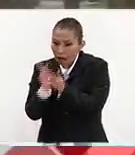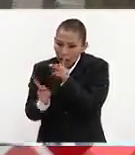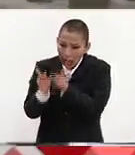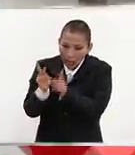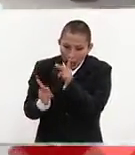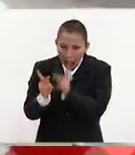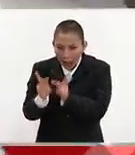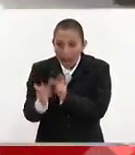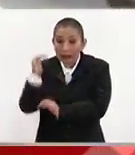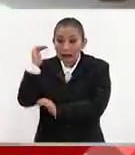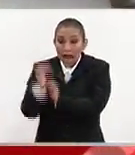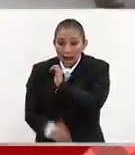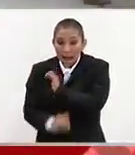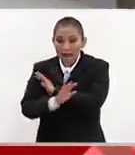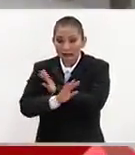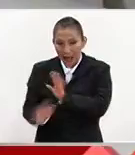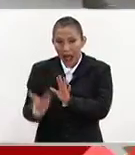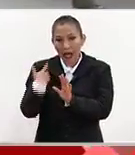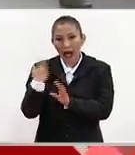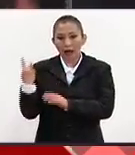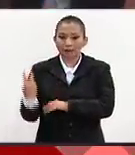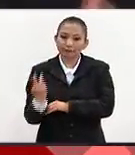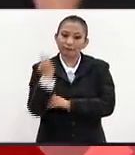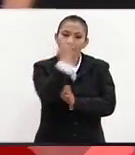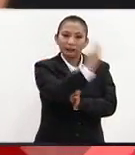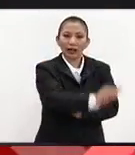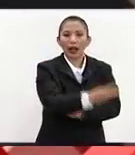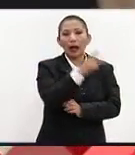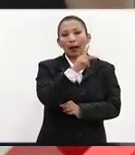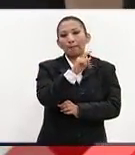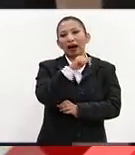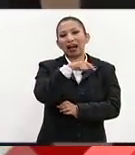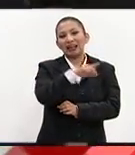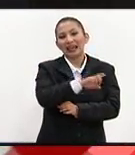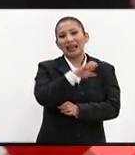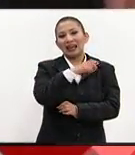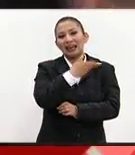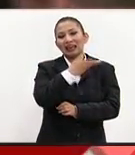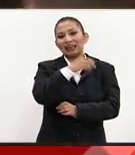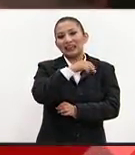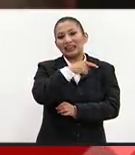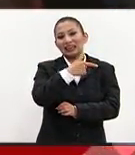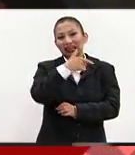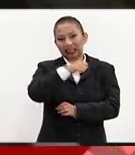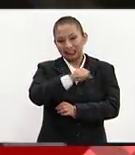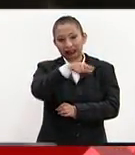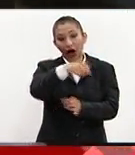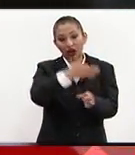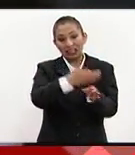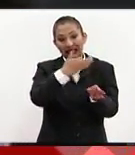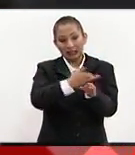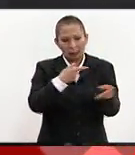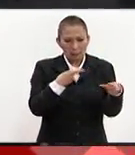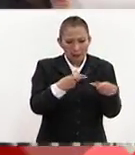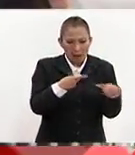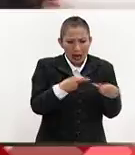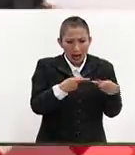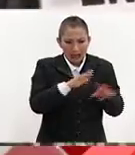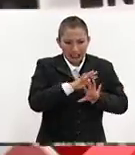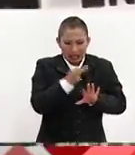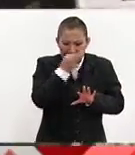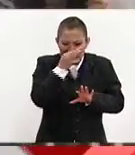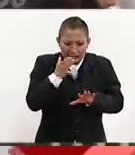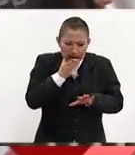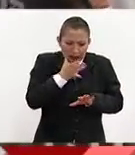y a continuación ya se desplazó hasta el Parque O'Higgins, donde se encuentra en estos minutos, a escasos ya